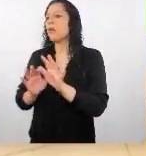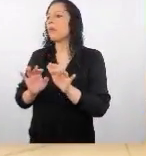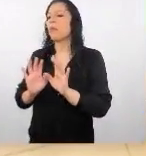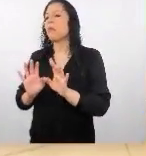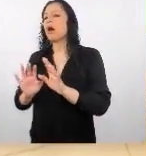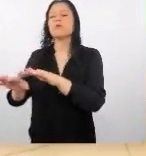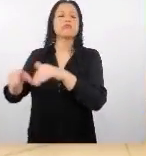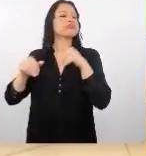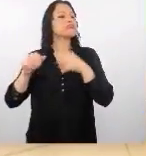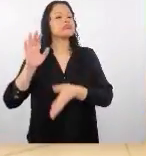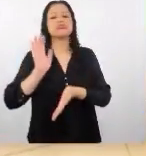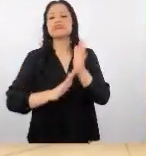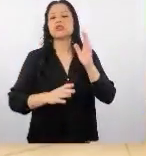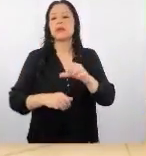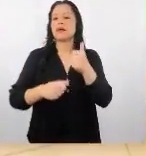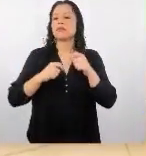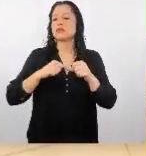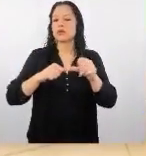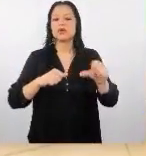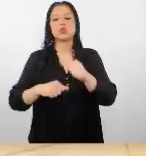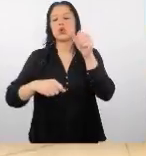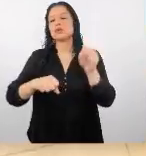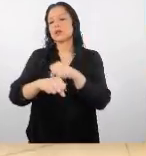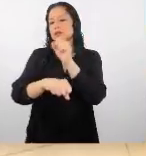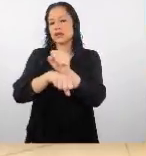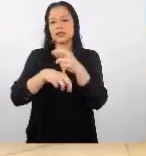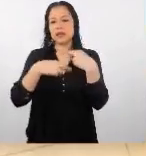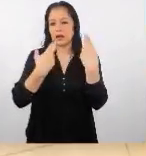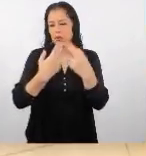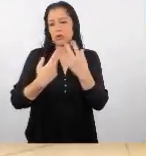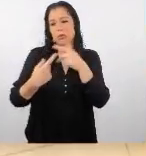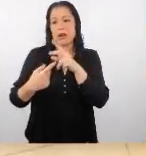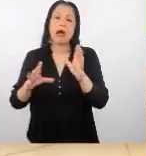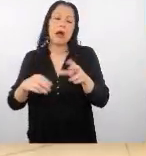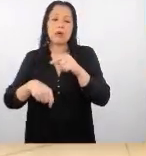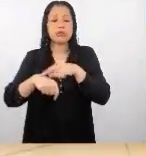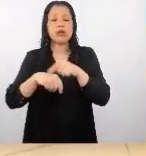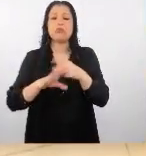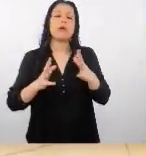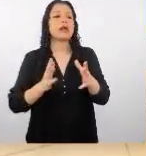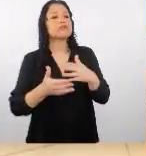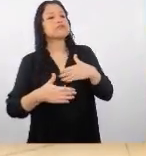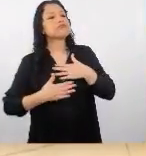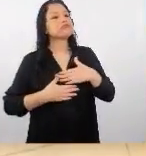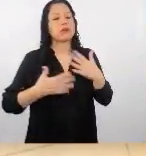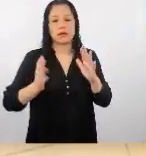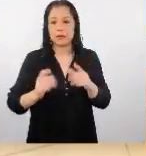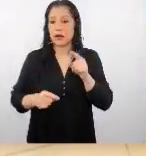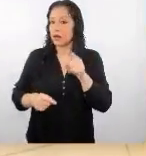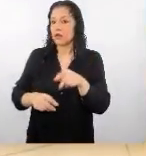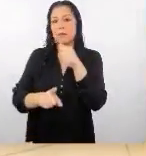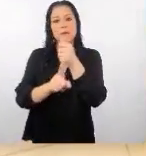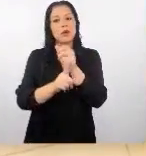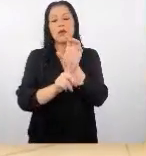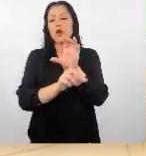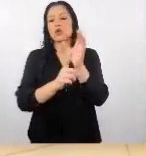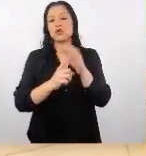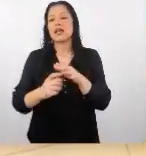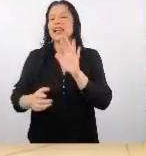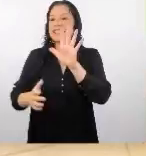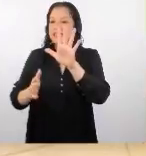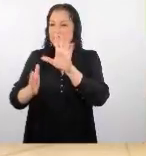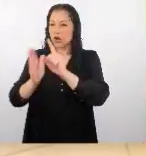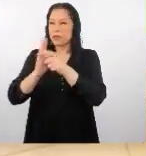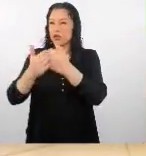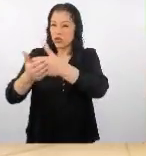continúan y se van a su siguiente cita o verán que es un break para ellos no porque son así están cinco minutos antes